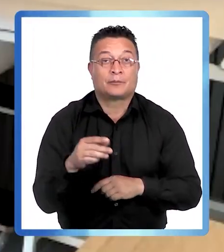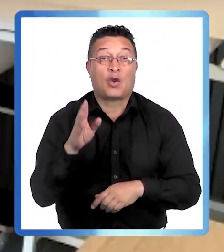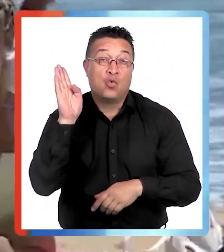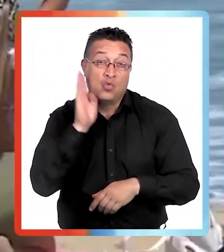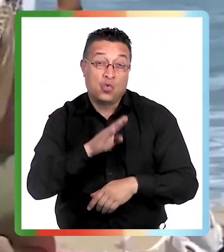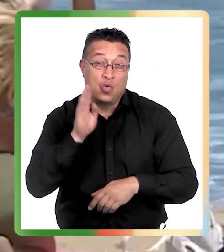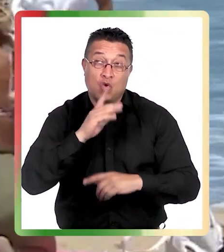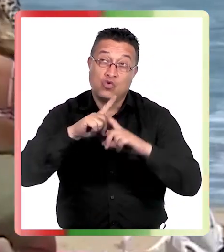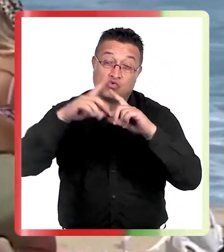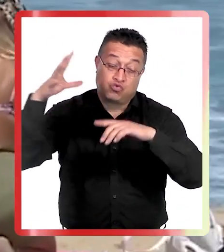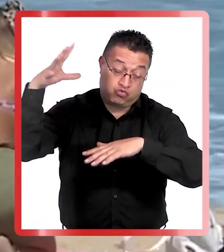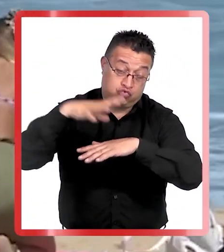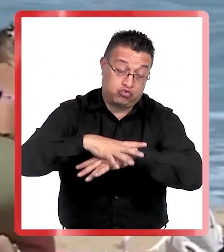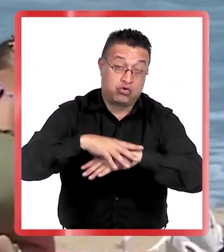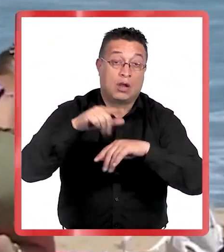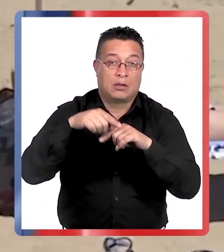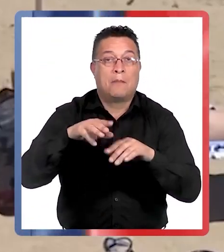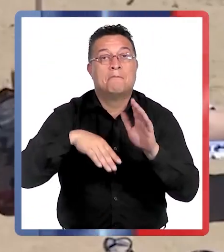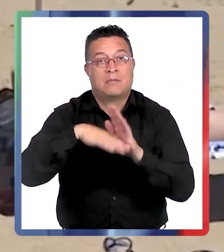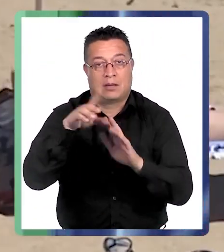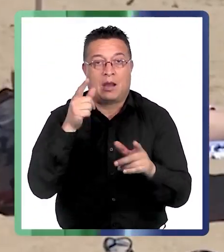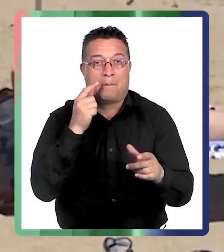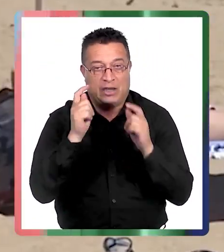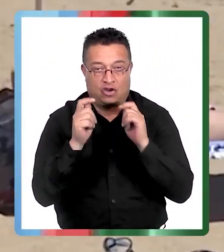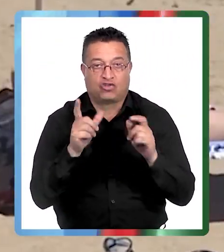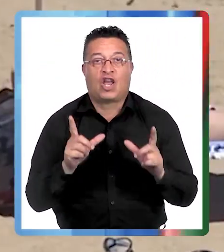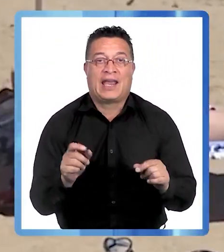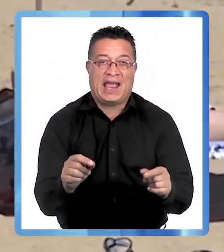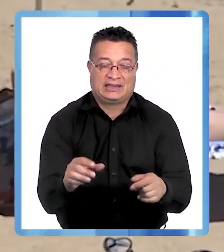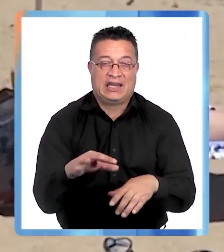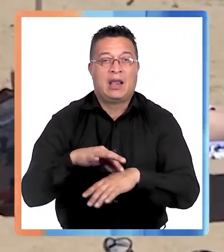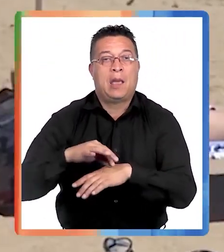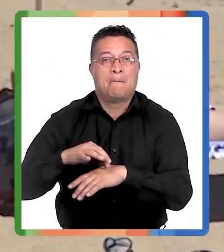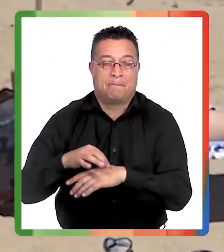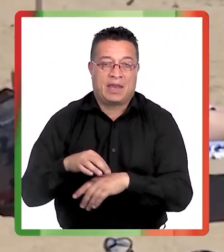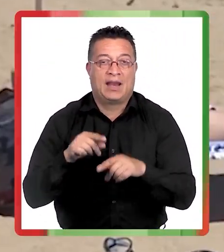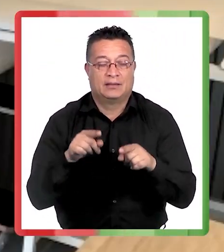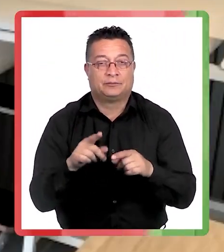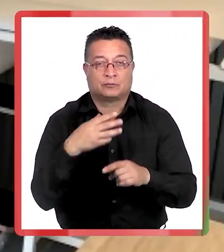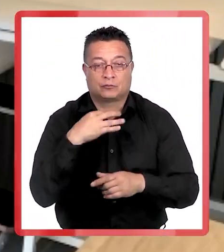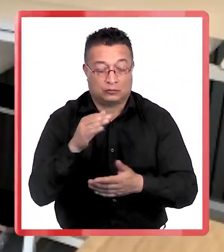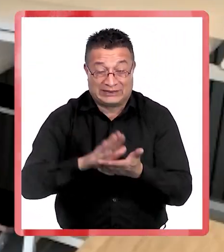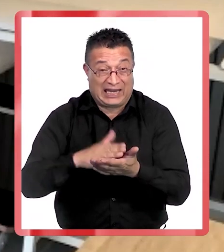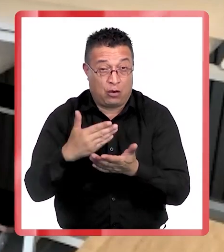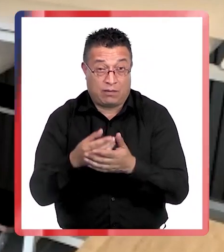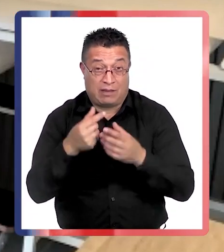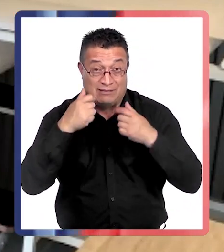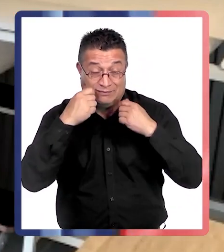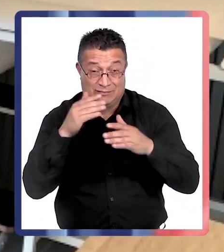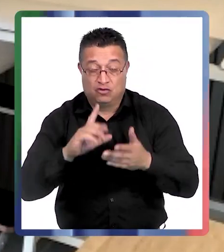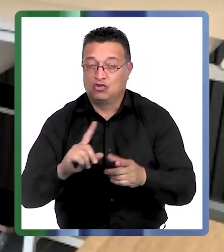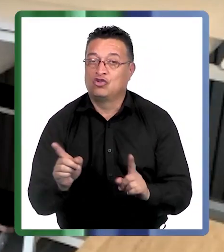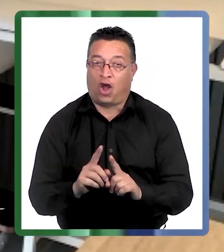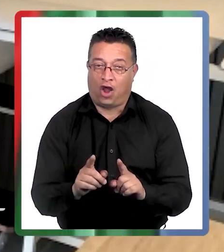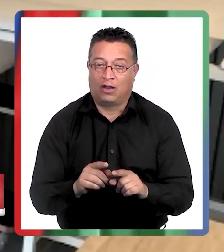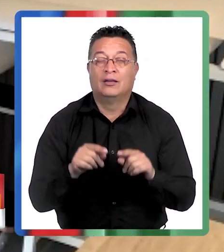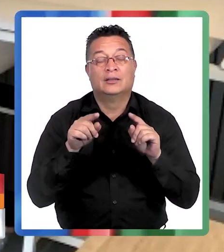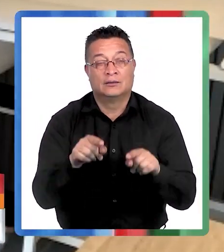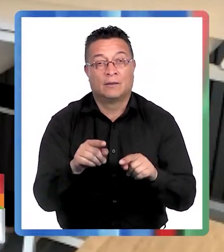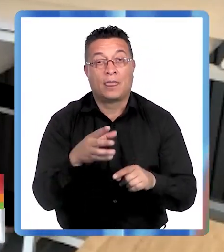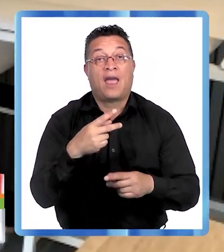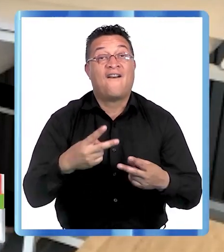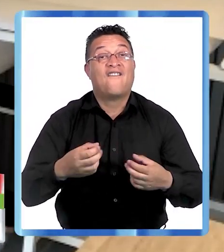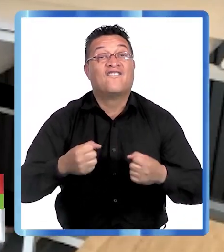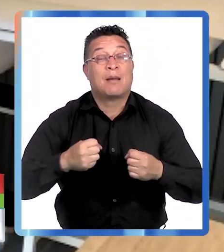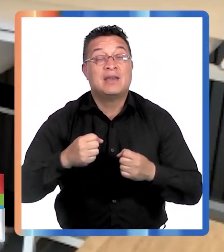bronceado en sí aumenta el riesgo de cáncer de piel, entonces no existe ese bronceado saludable. Y lo que dicen, por ejemplo, que de la